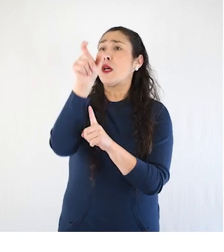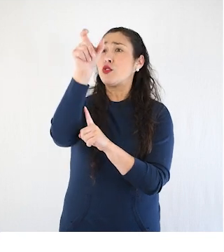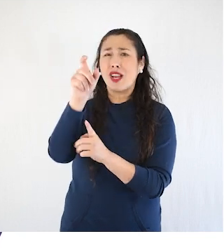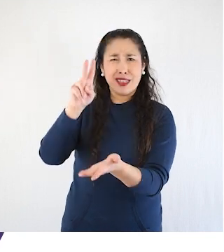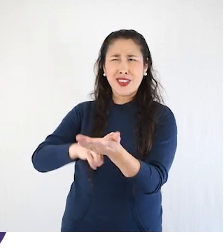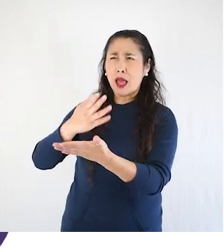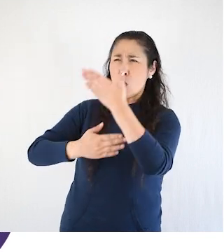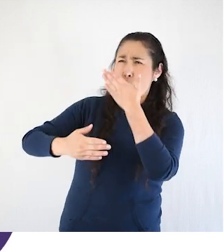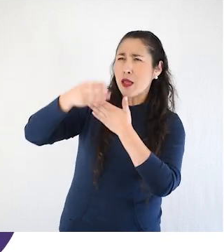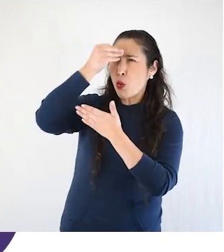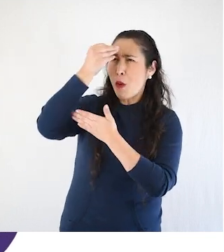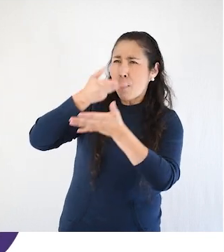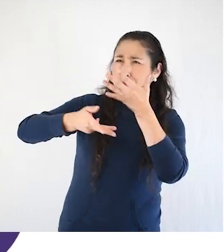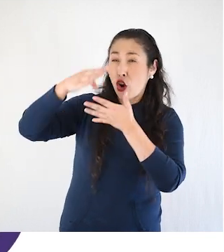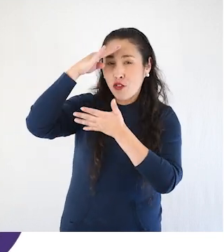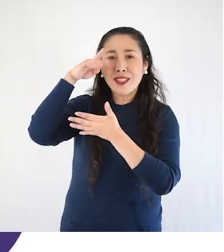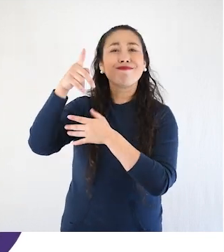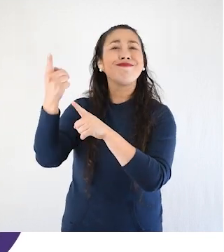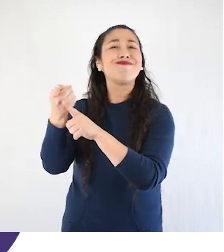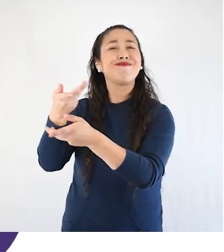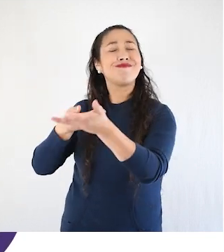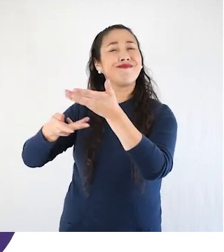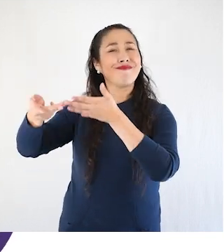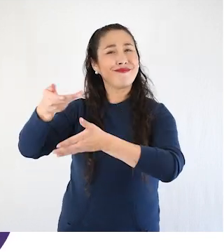profesora, o alguien que realmente se preocupa por ti.